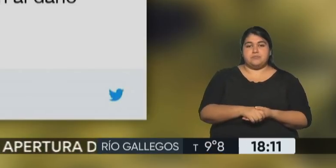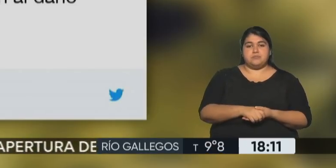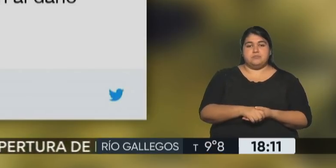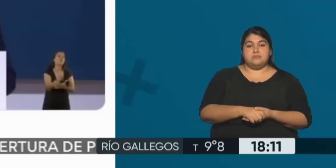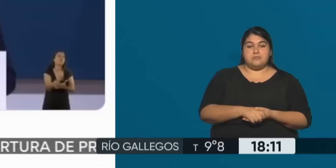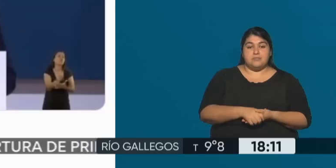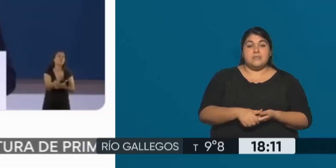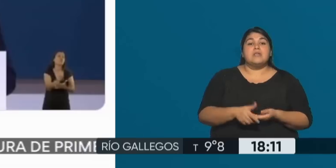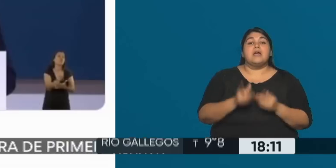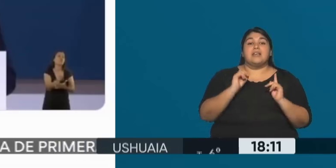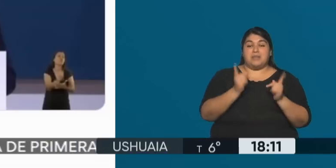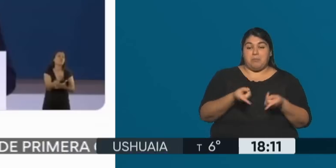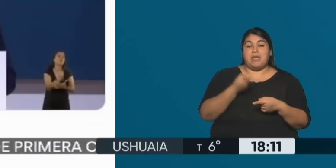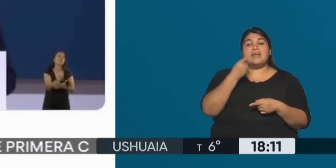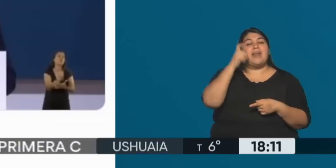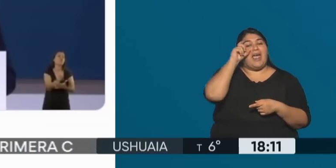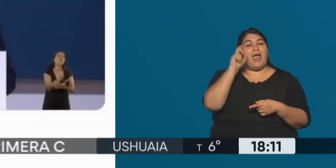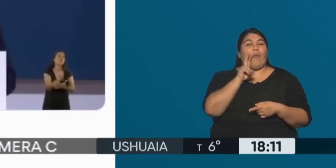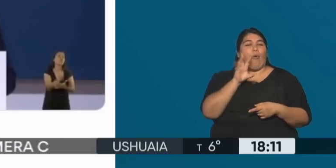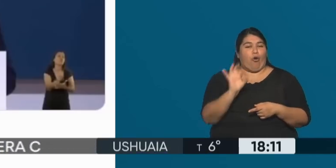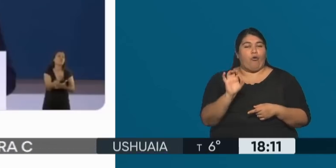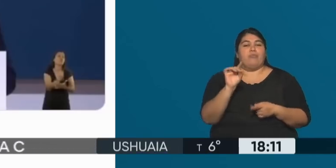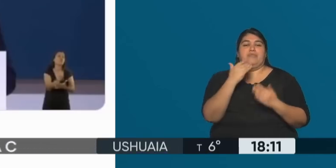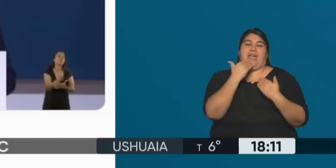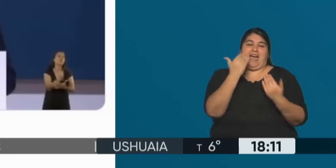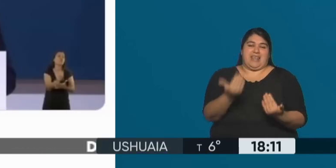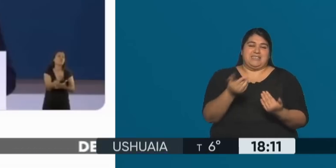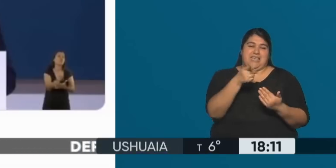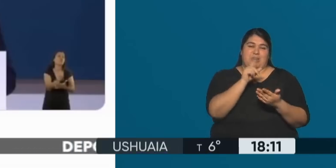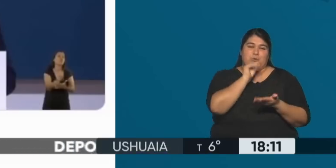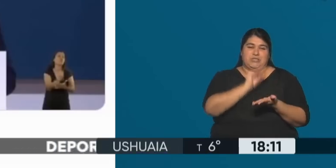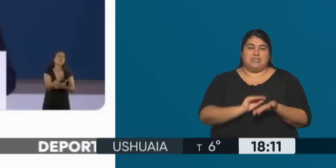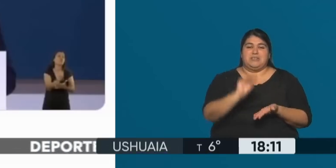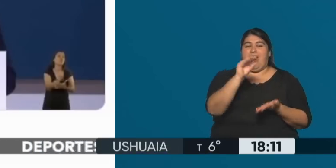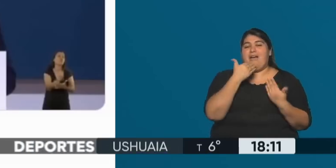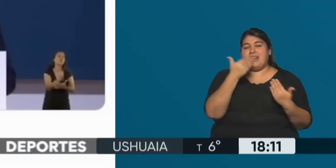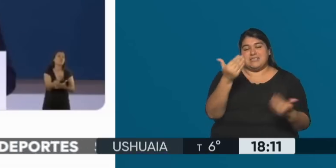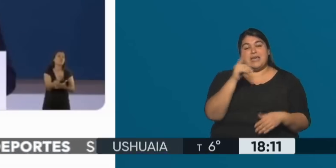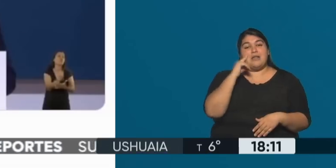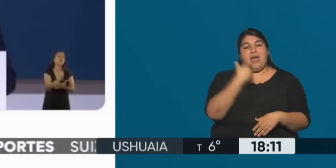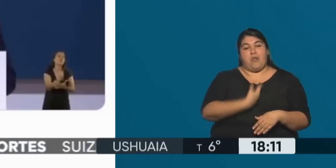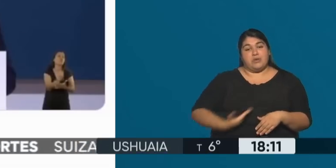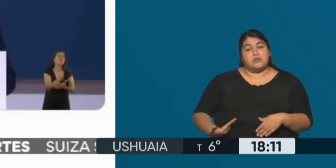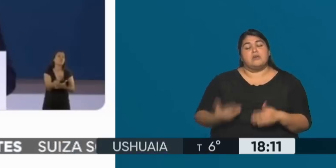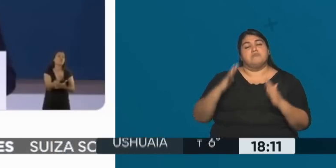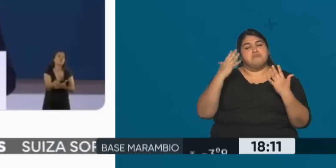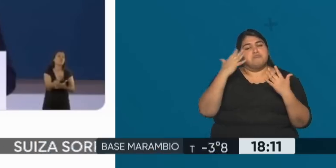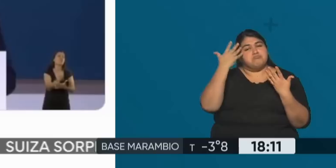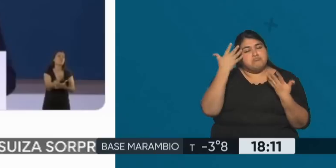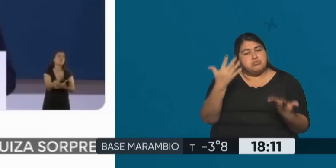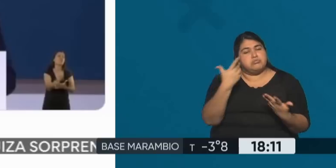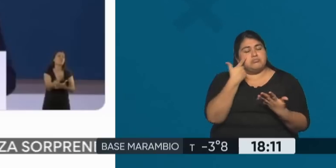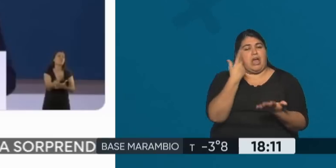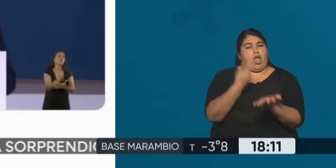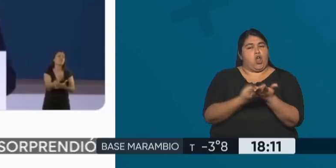Y también Evo Morales dio a conocer este tuit como agradecimiento a Alberto Fernández. Nuestros respetos, admiración y cariño al presidente